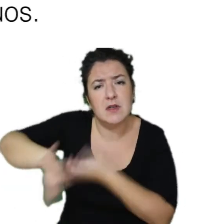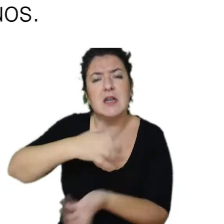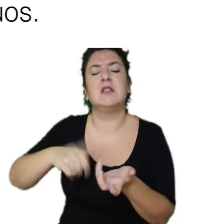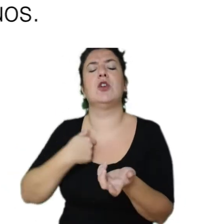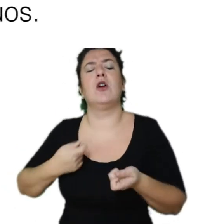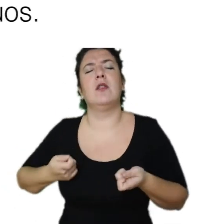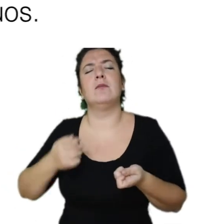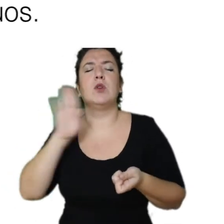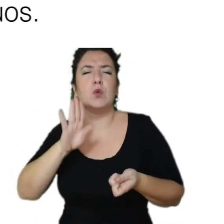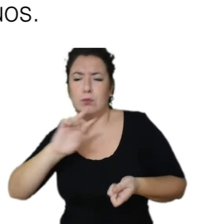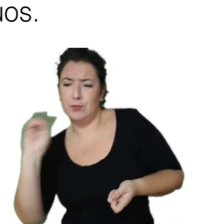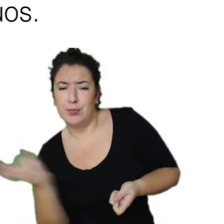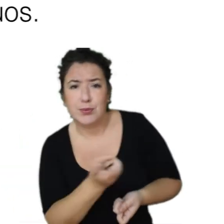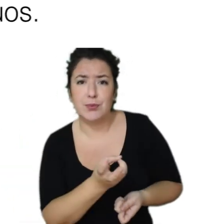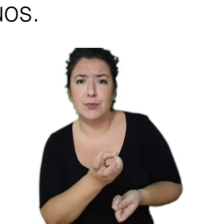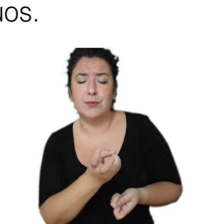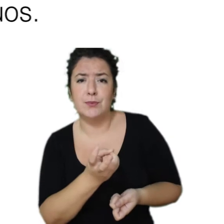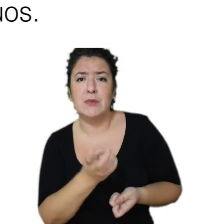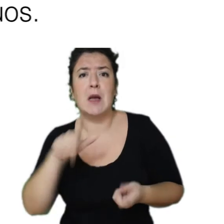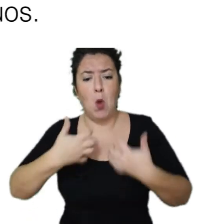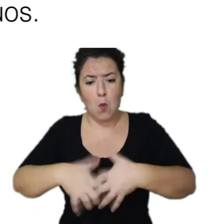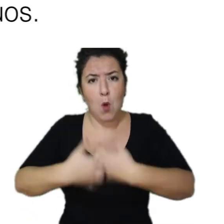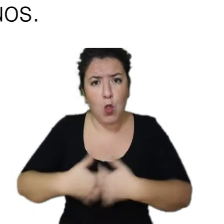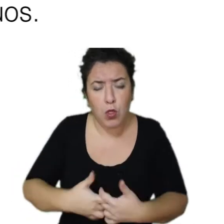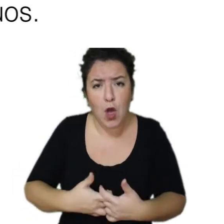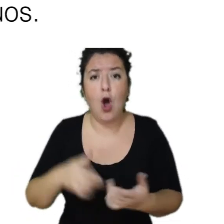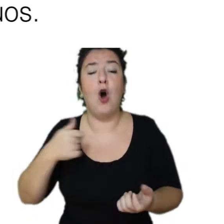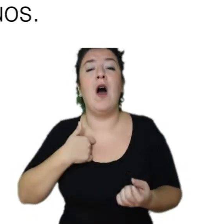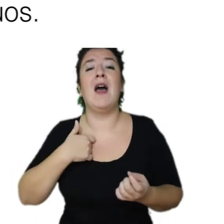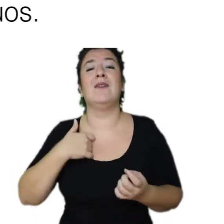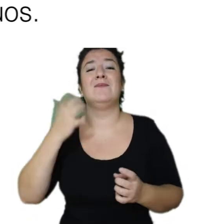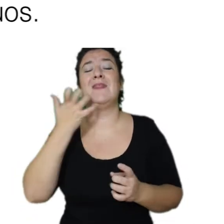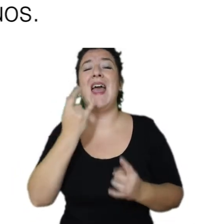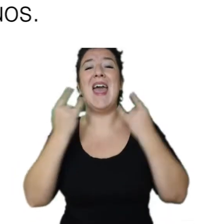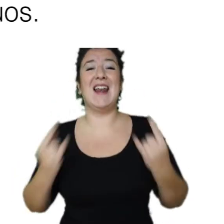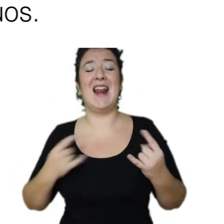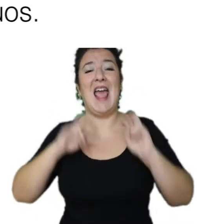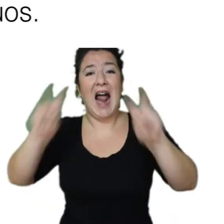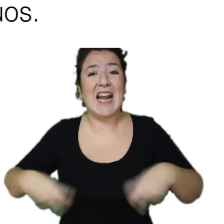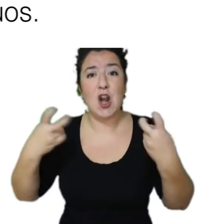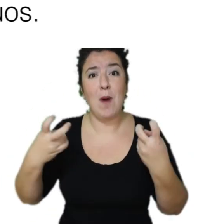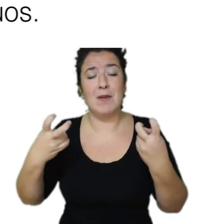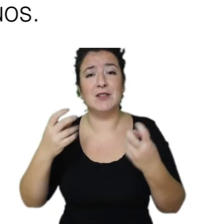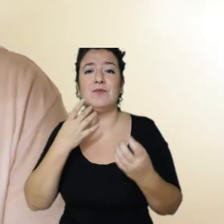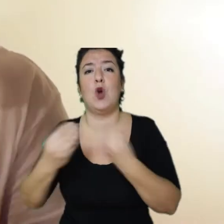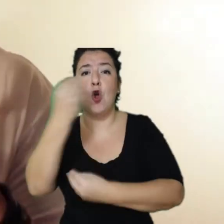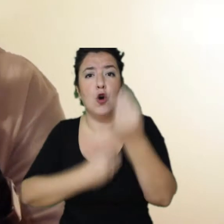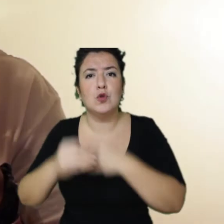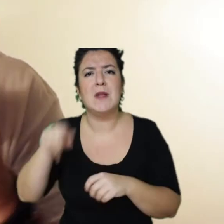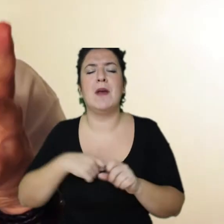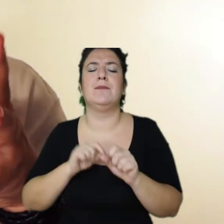residuos, el uso de energías renovables, las emisiones de gases de efecto invernadero, etc.